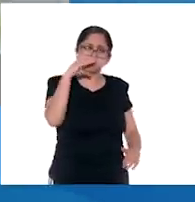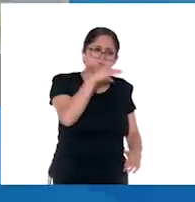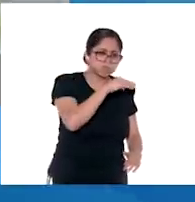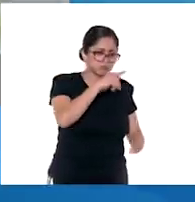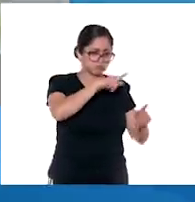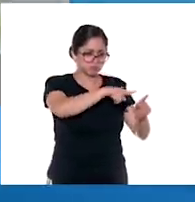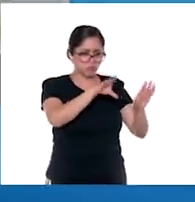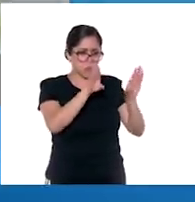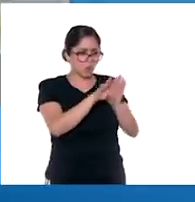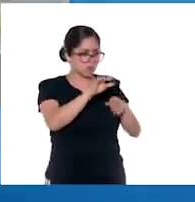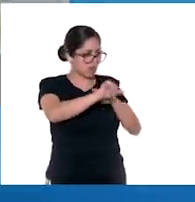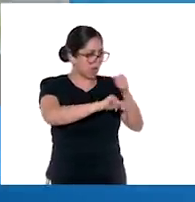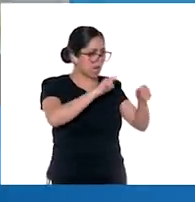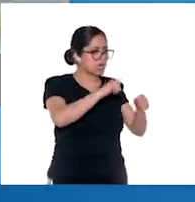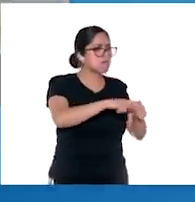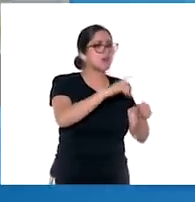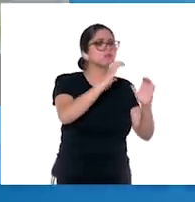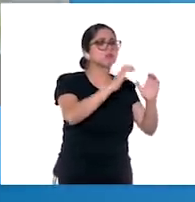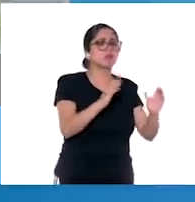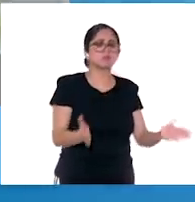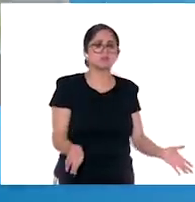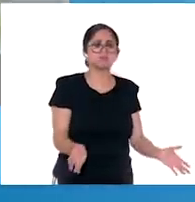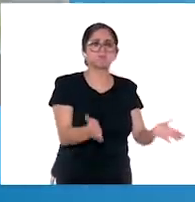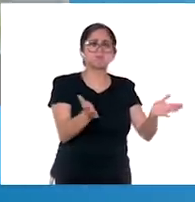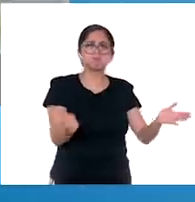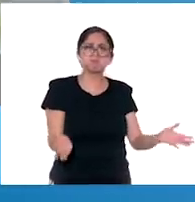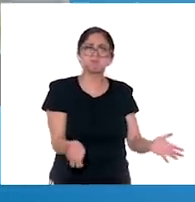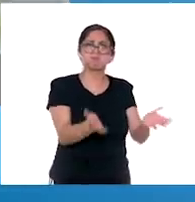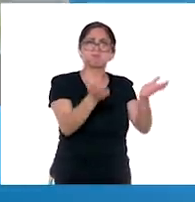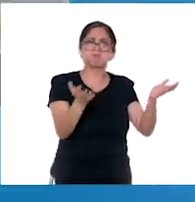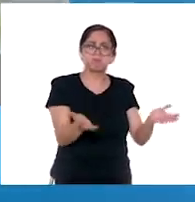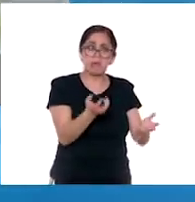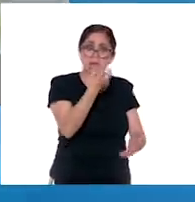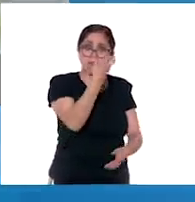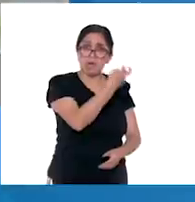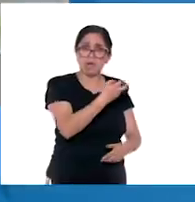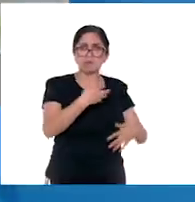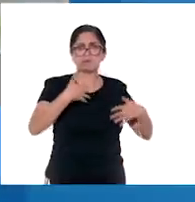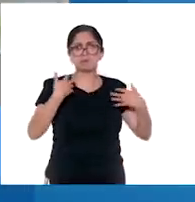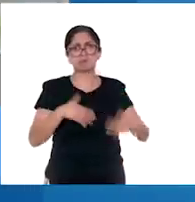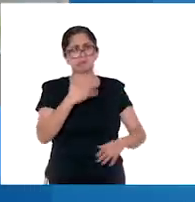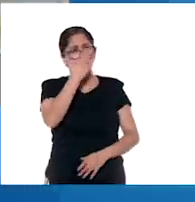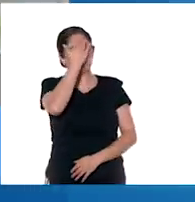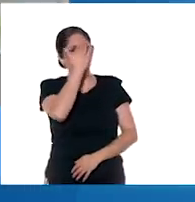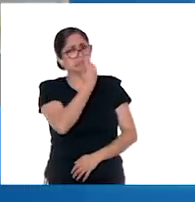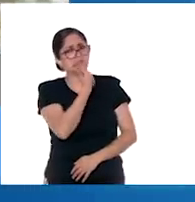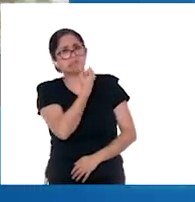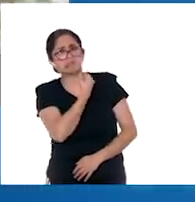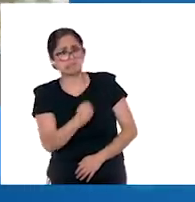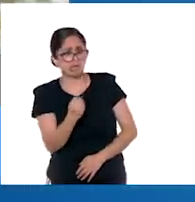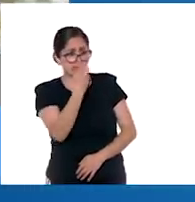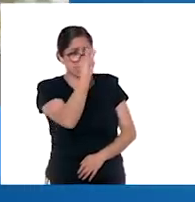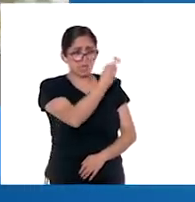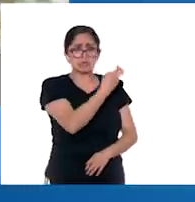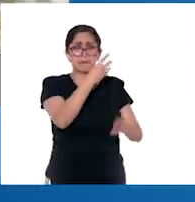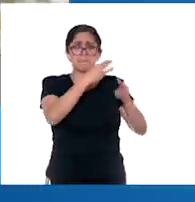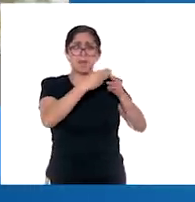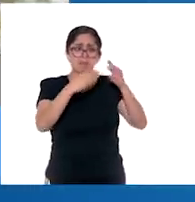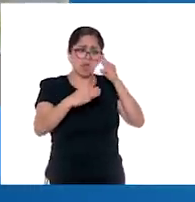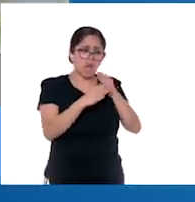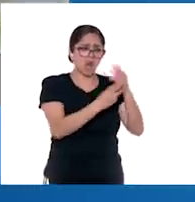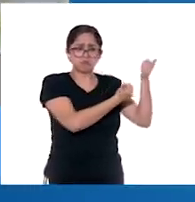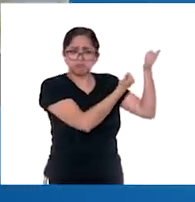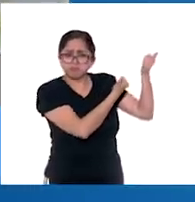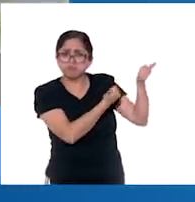y eran los arrieros por excelencia, que eran los que comerciaban y llevaban los materiales y las